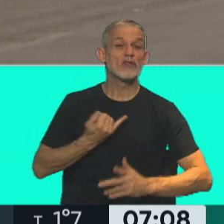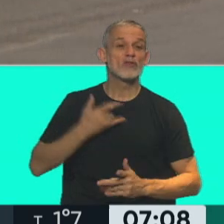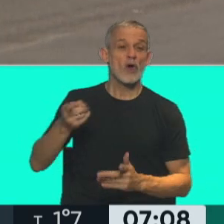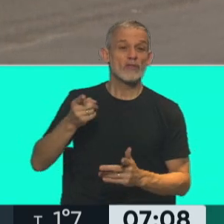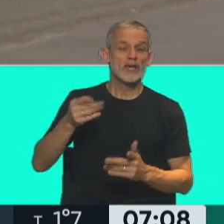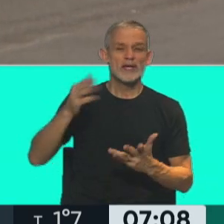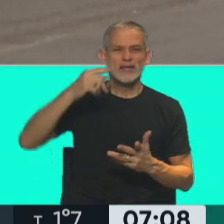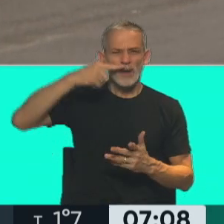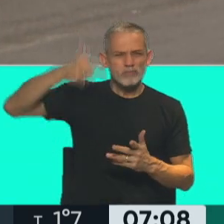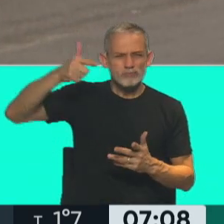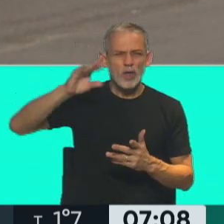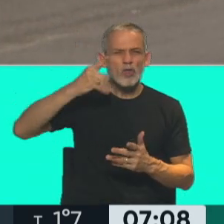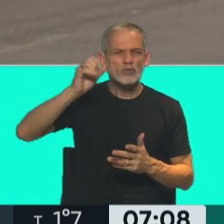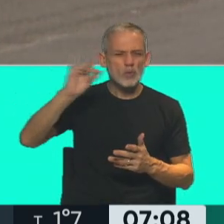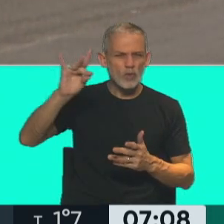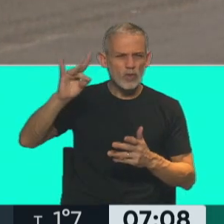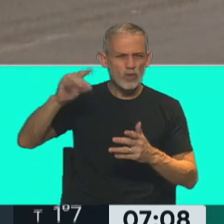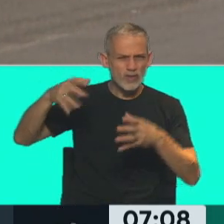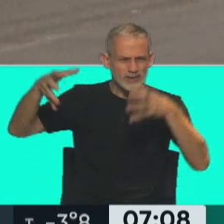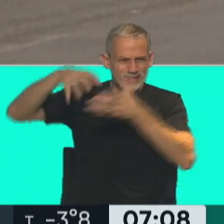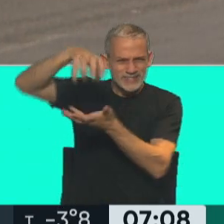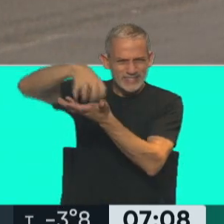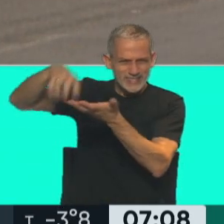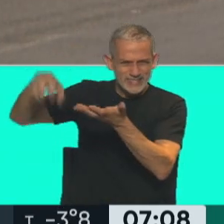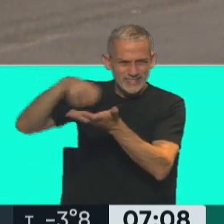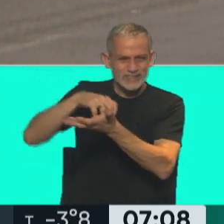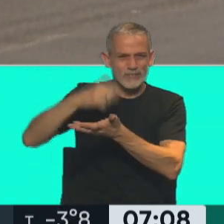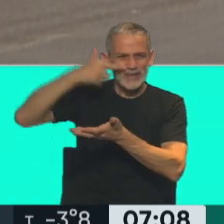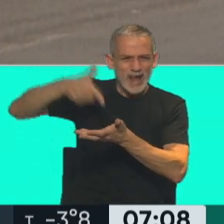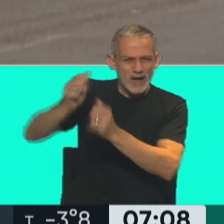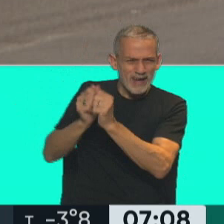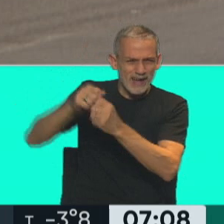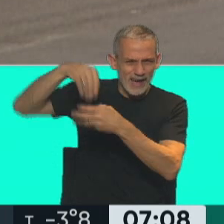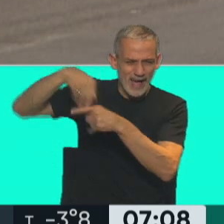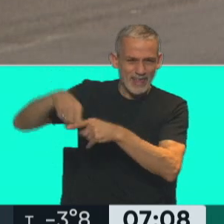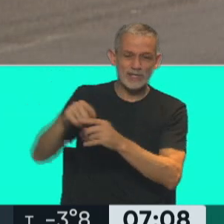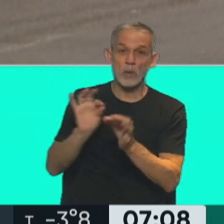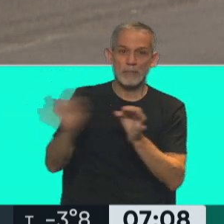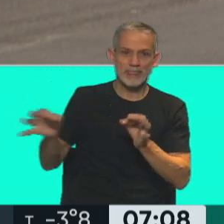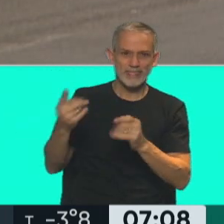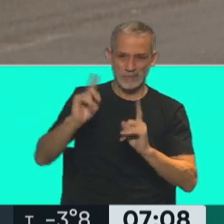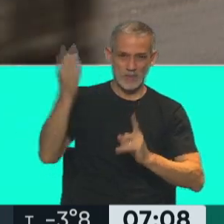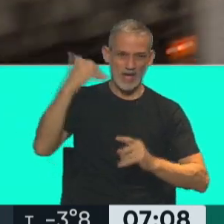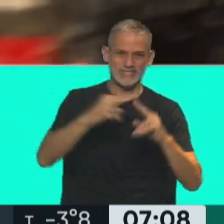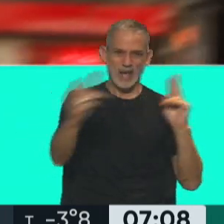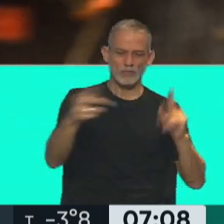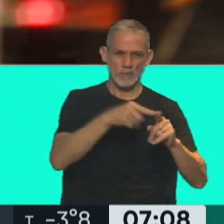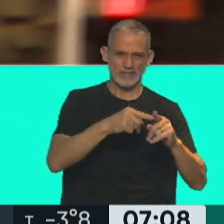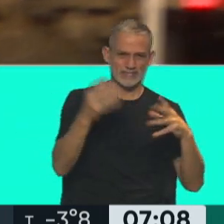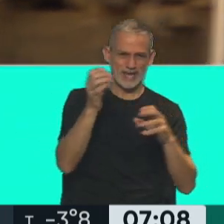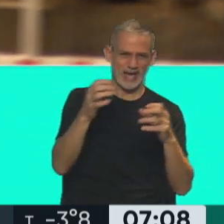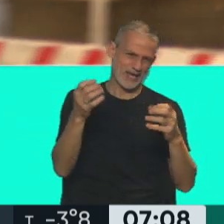petroquímico de Doxud, es decir, muy cerquita del lugar donde ayer se generó el piquete.